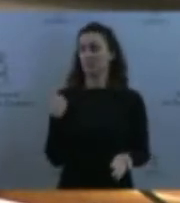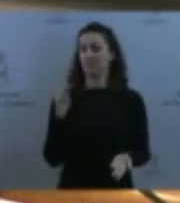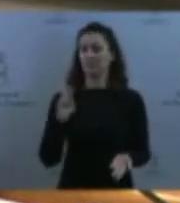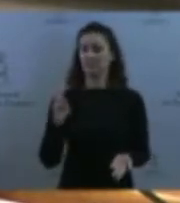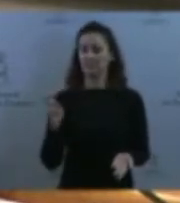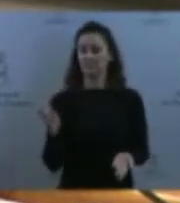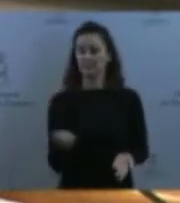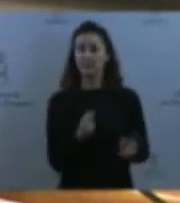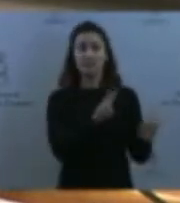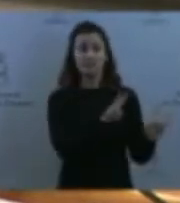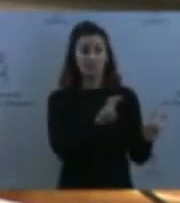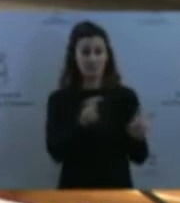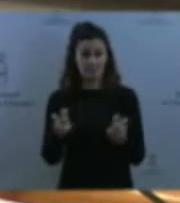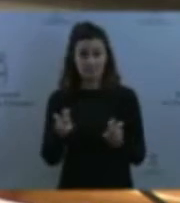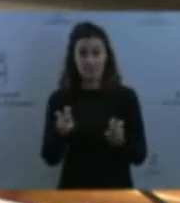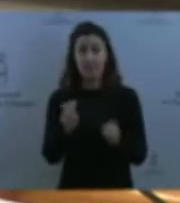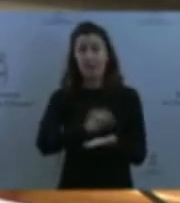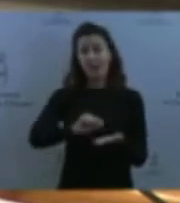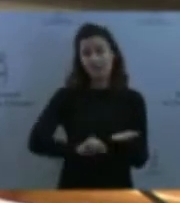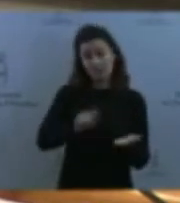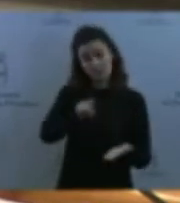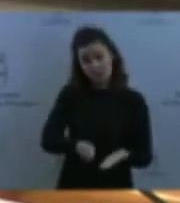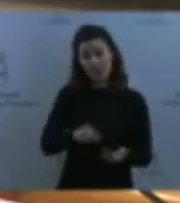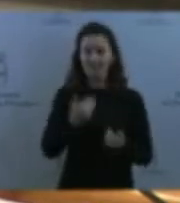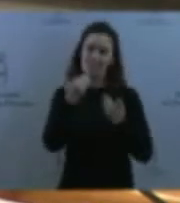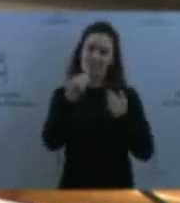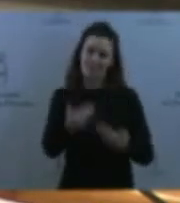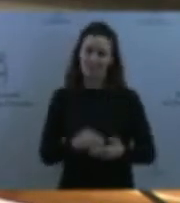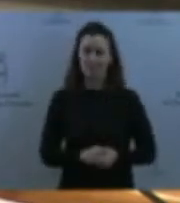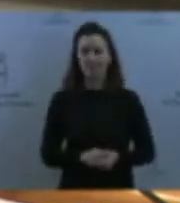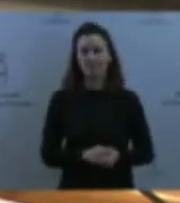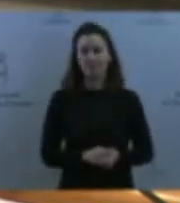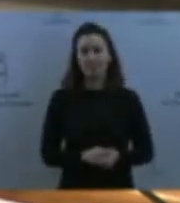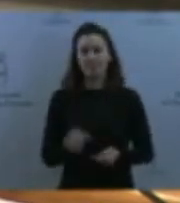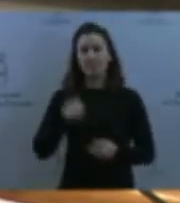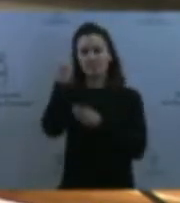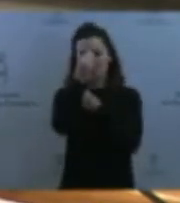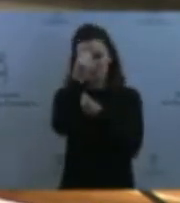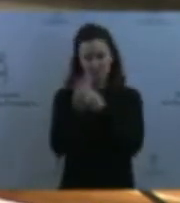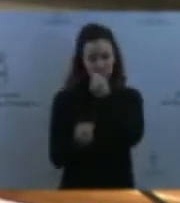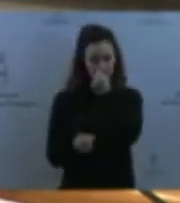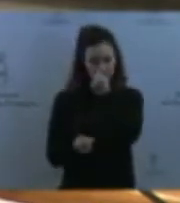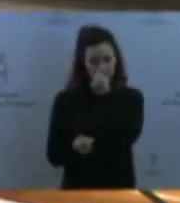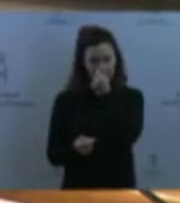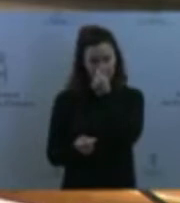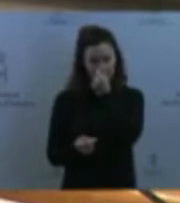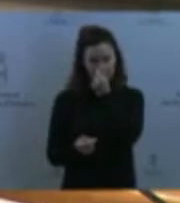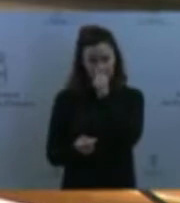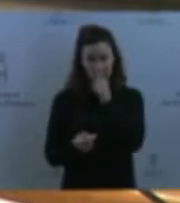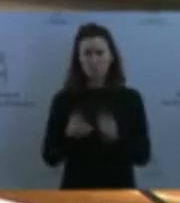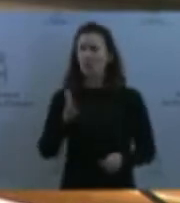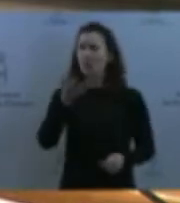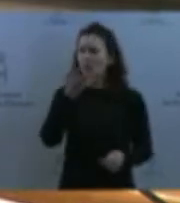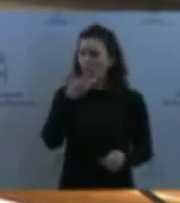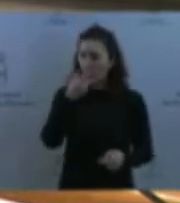le agradezco. Y pienso que tiene usted un conocimiento bastante detallado de cuál es la realidad,